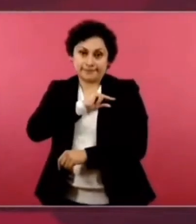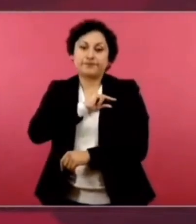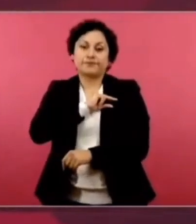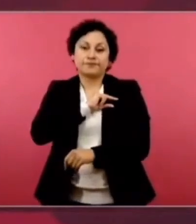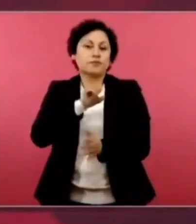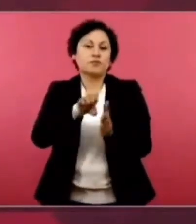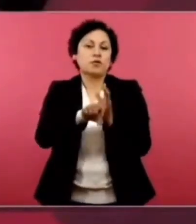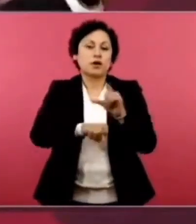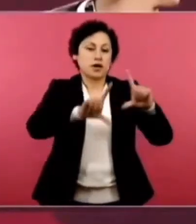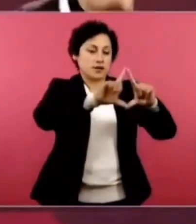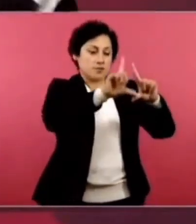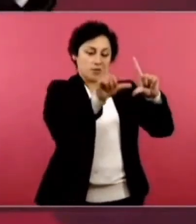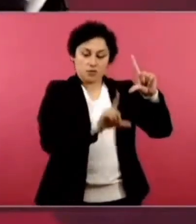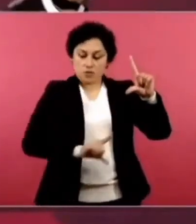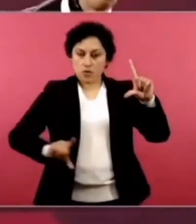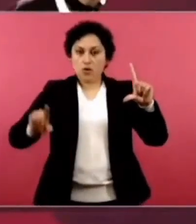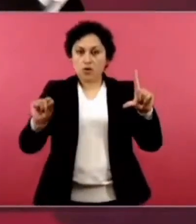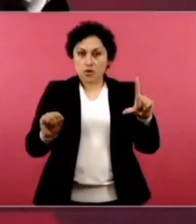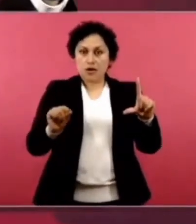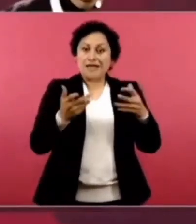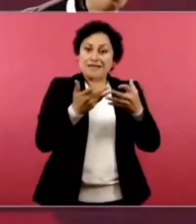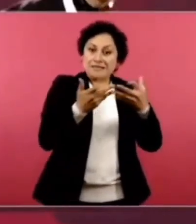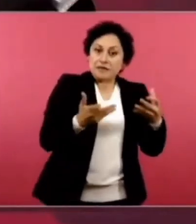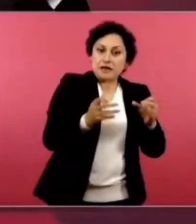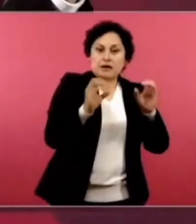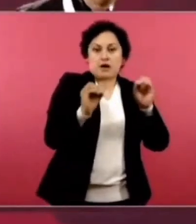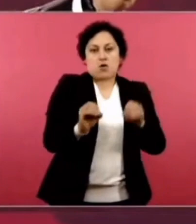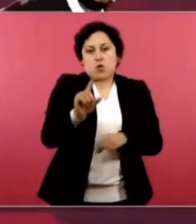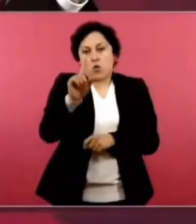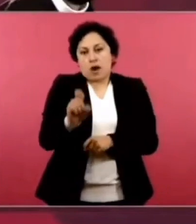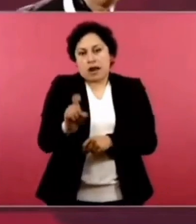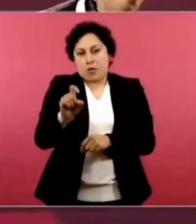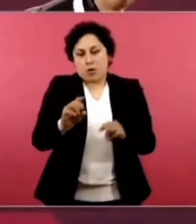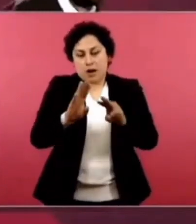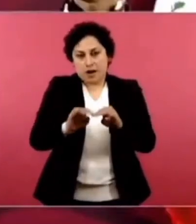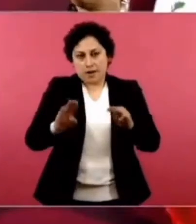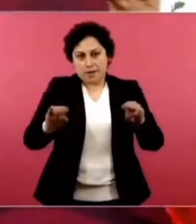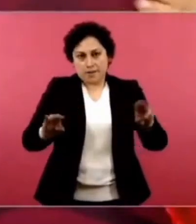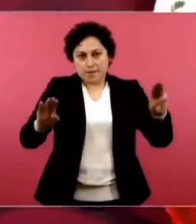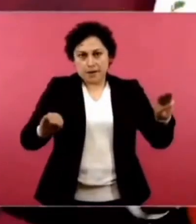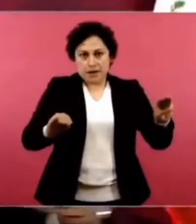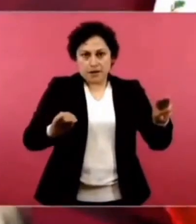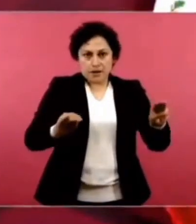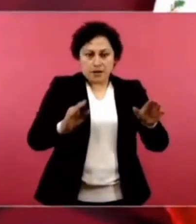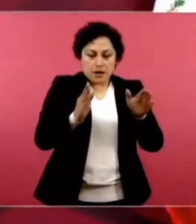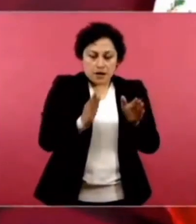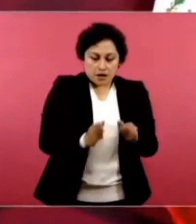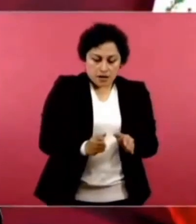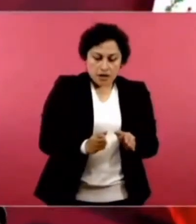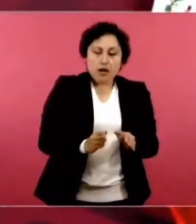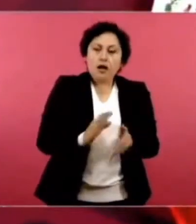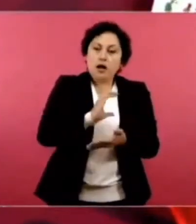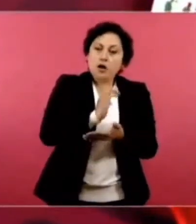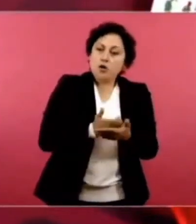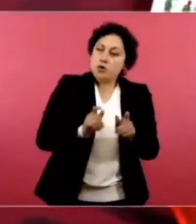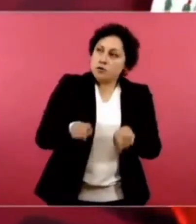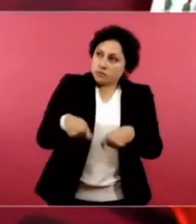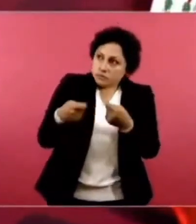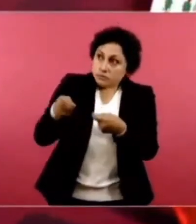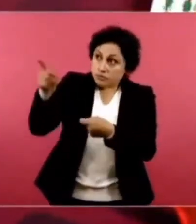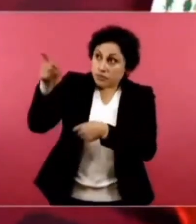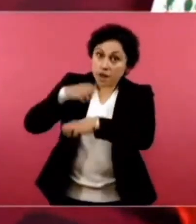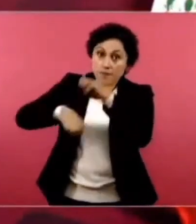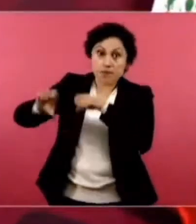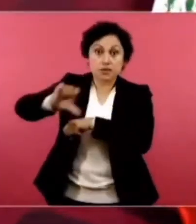en tierra o en agua para que empresas petroleras extranjeras sacaran el petróleo